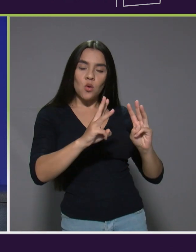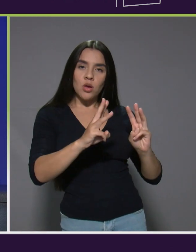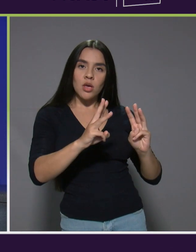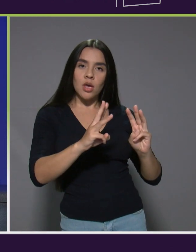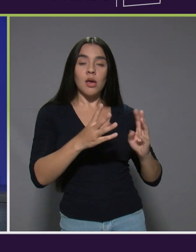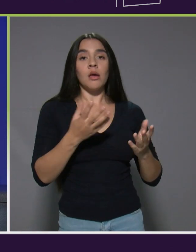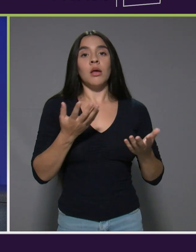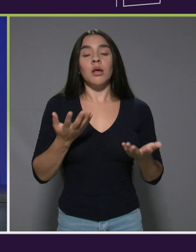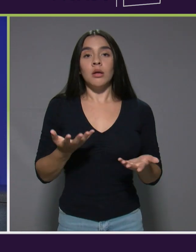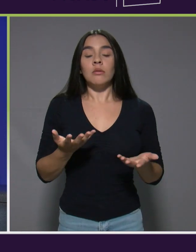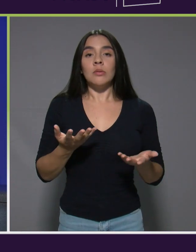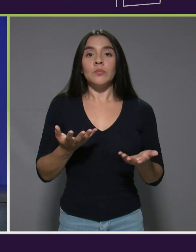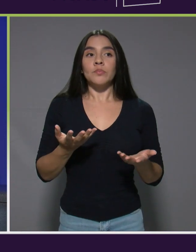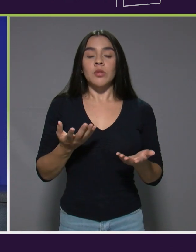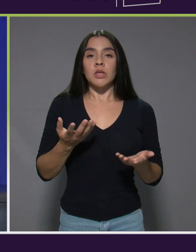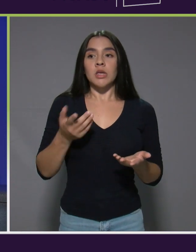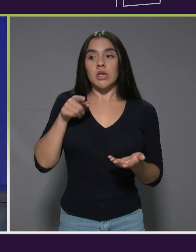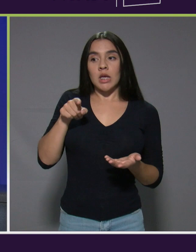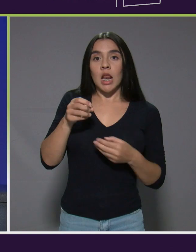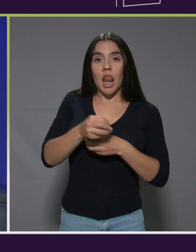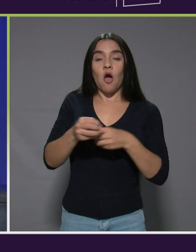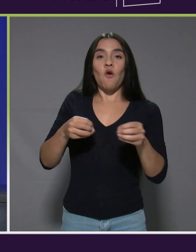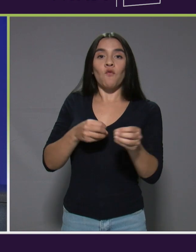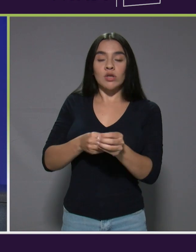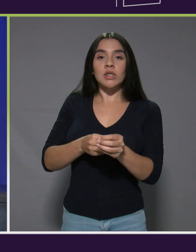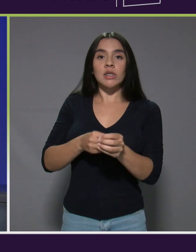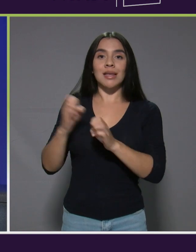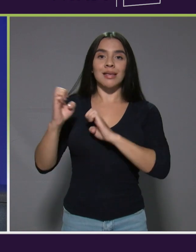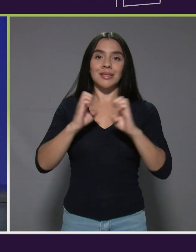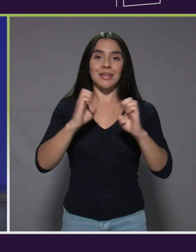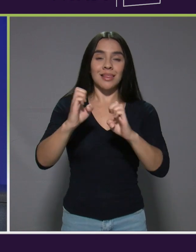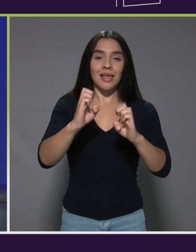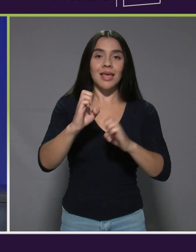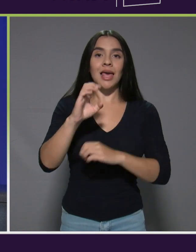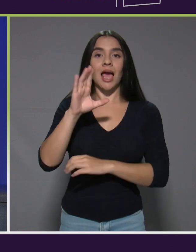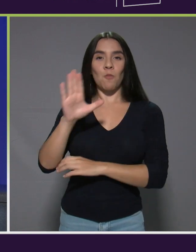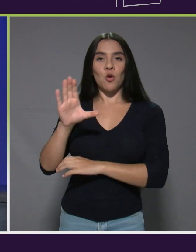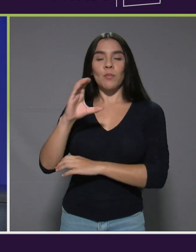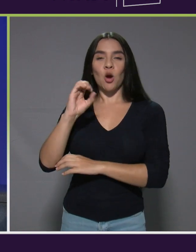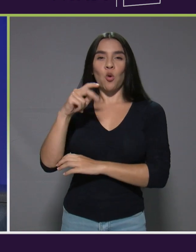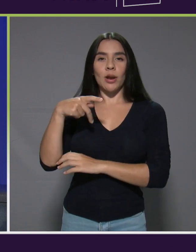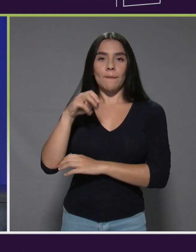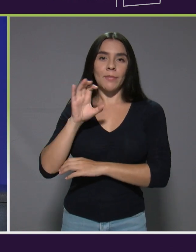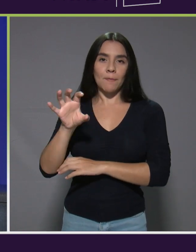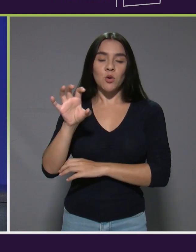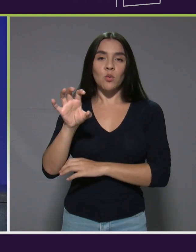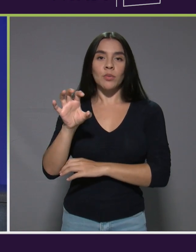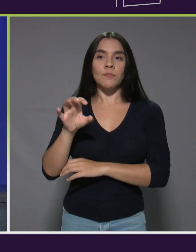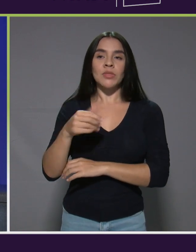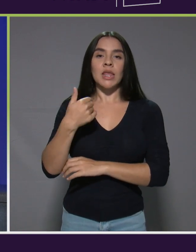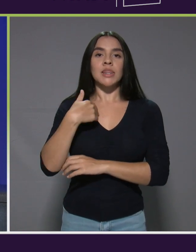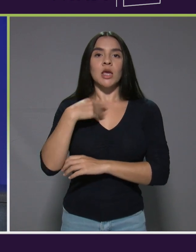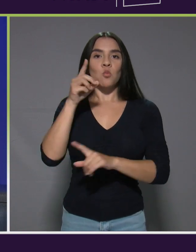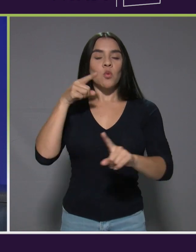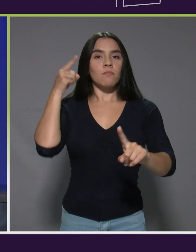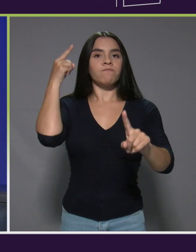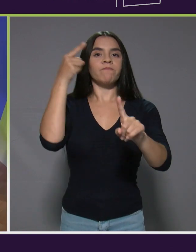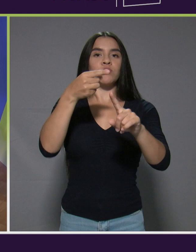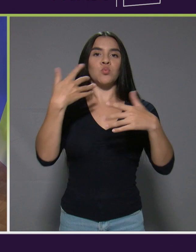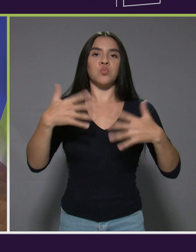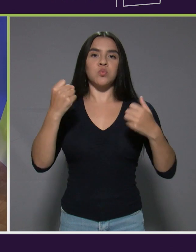la oficina de estrategia de CONAPAN tiene una misión valientísima en este punto.